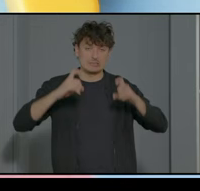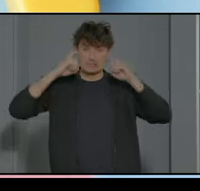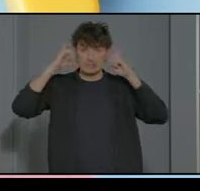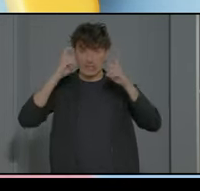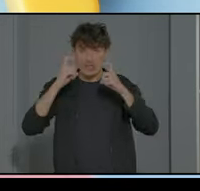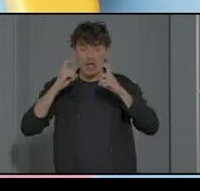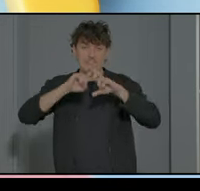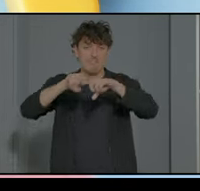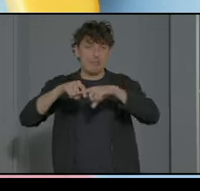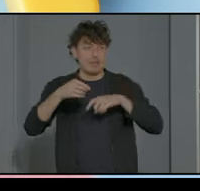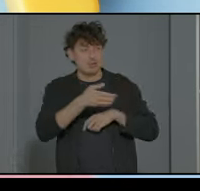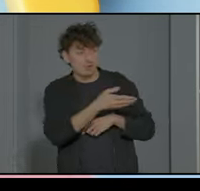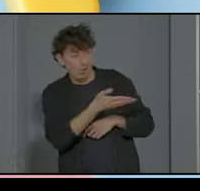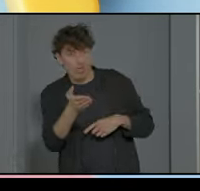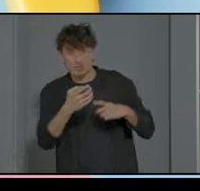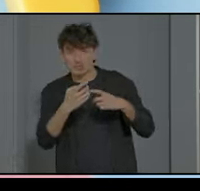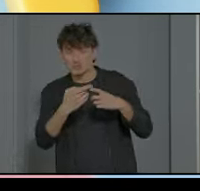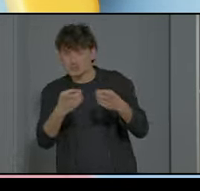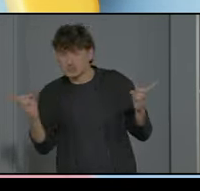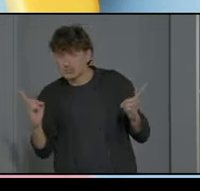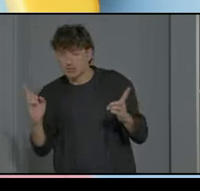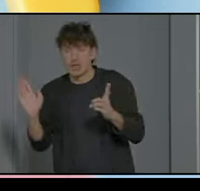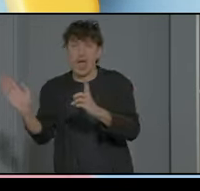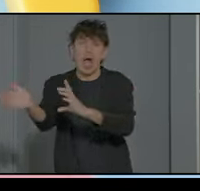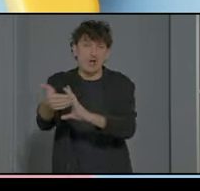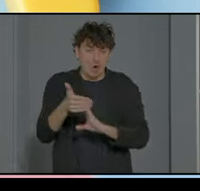todas y trabajar de forma conjunta